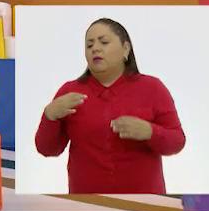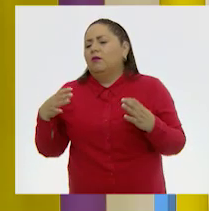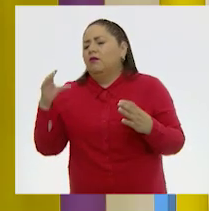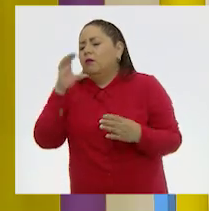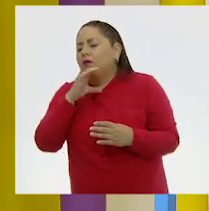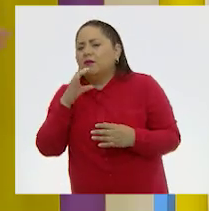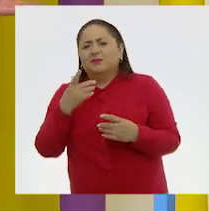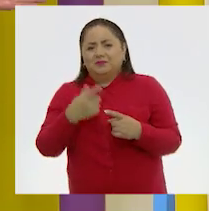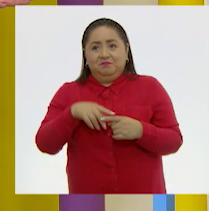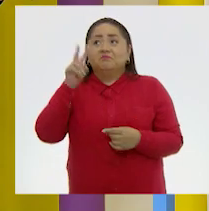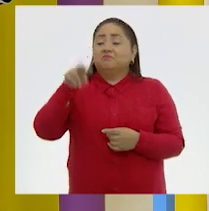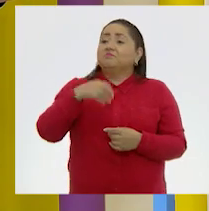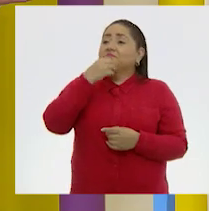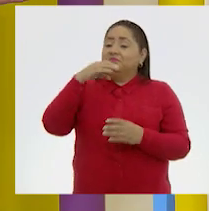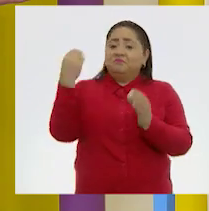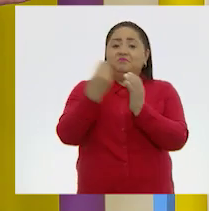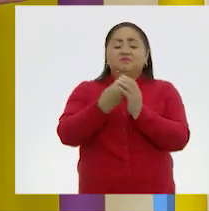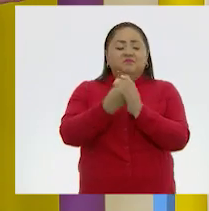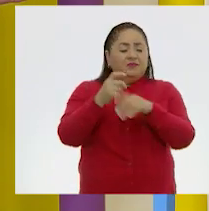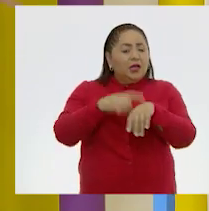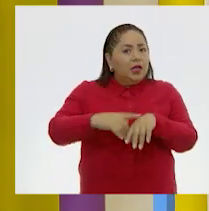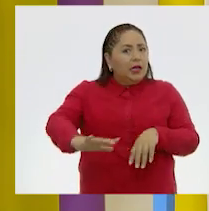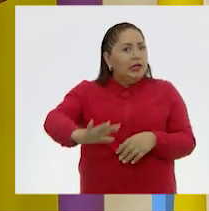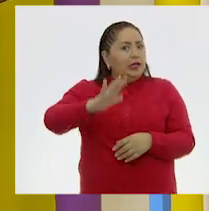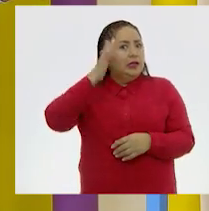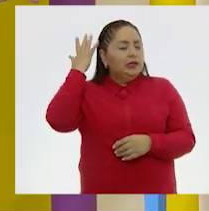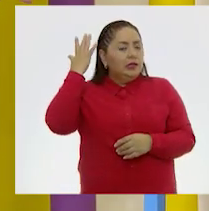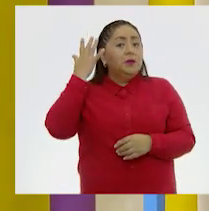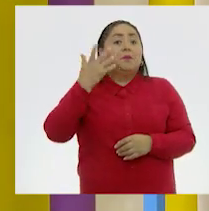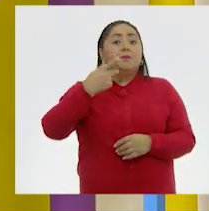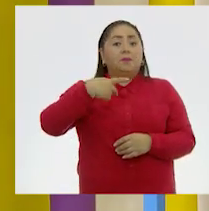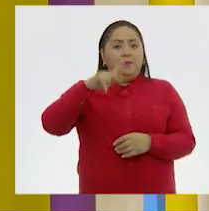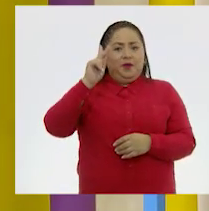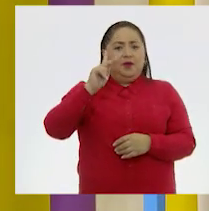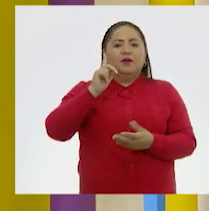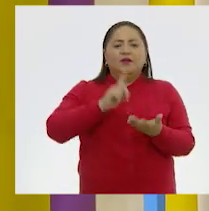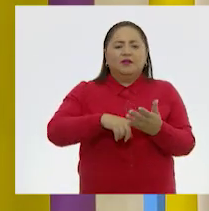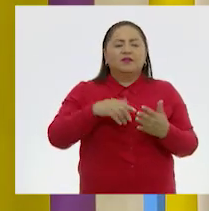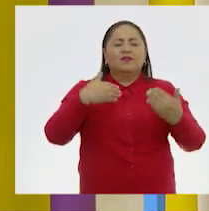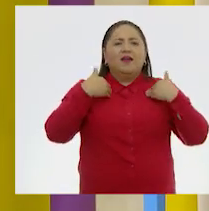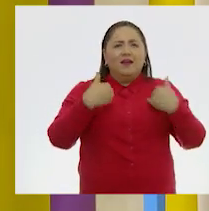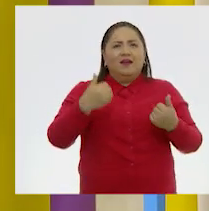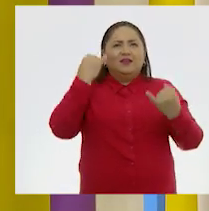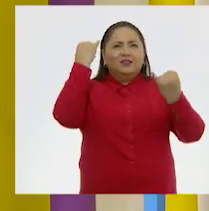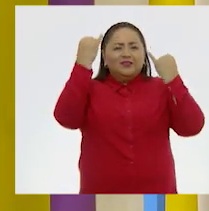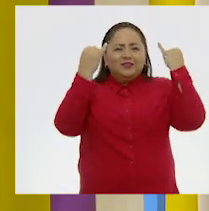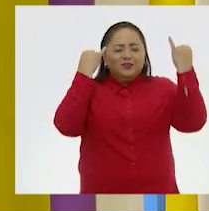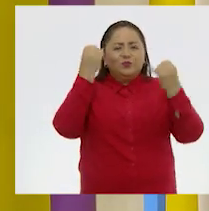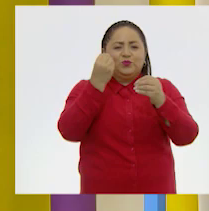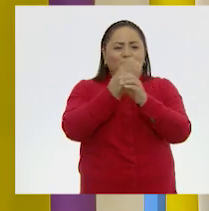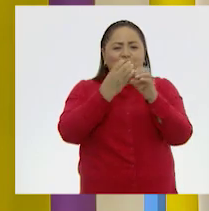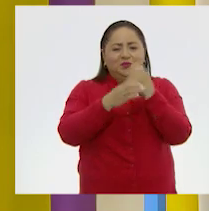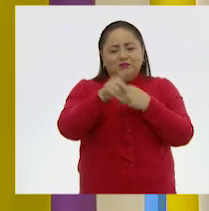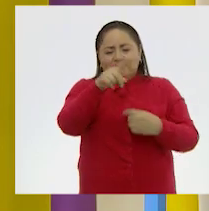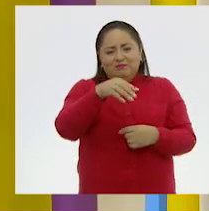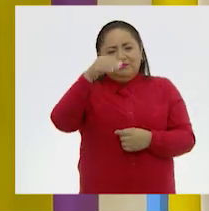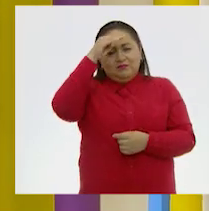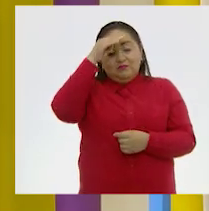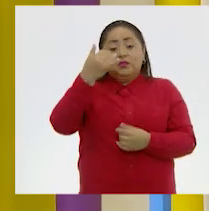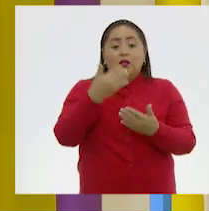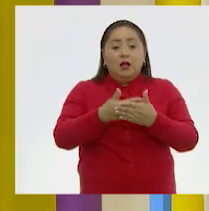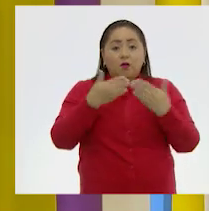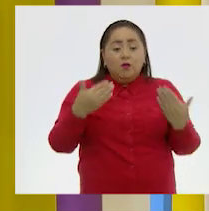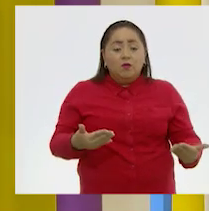Estuvo padrísima la clase y se nos fue rapidísimo. Lo bueno es que nos dejó muchísimas ideas y muchas cosas para pensar, y